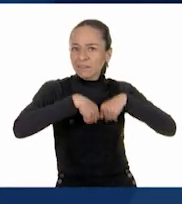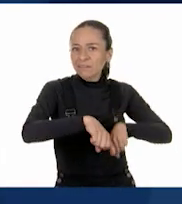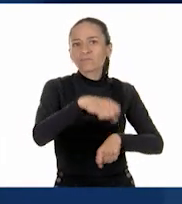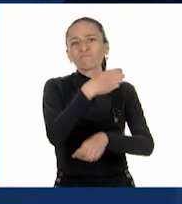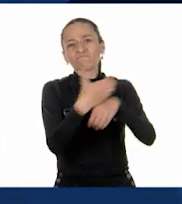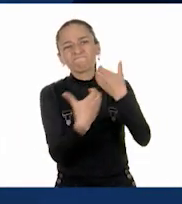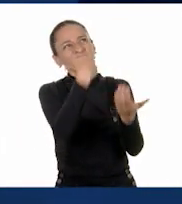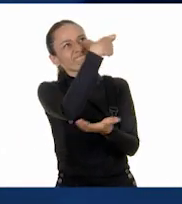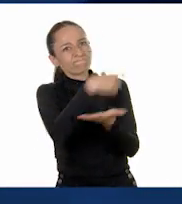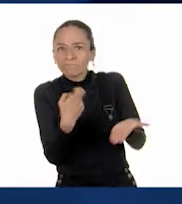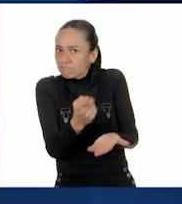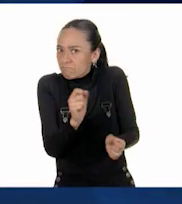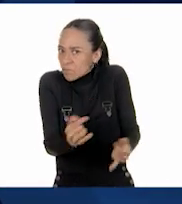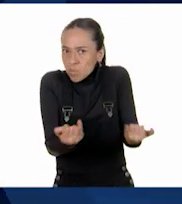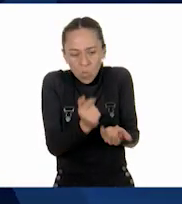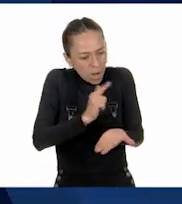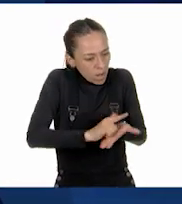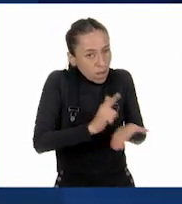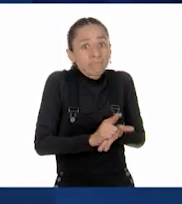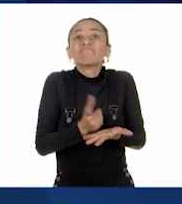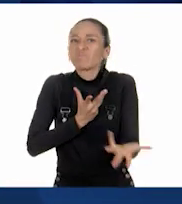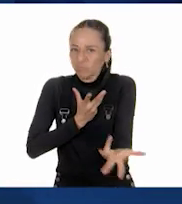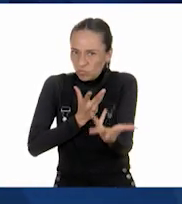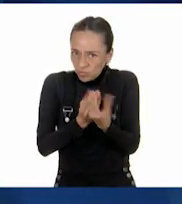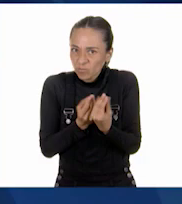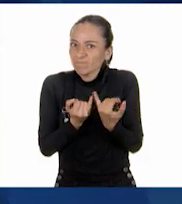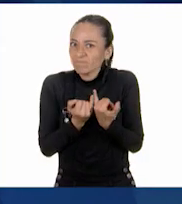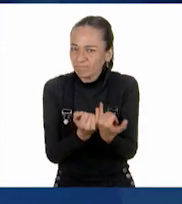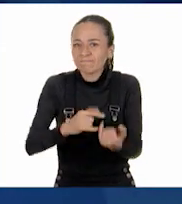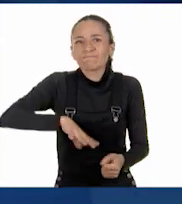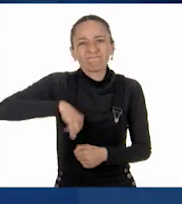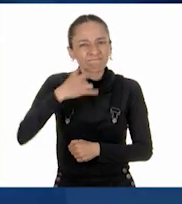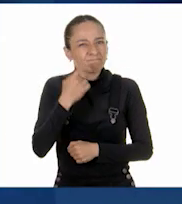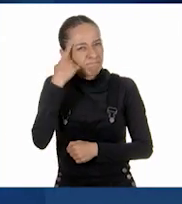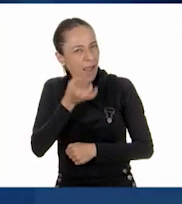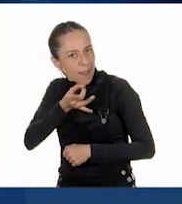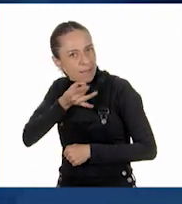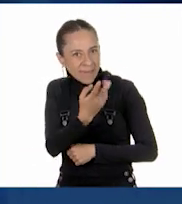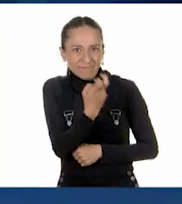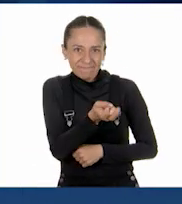Sigamos luchando juntos contra este virus cuidándonos los unos a los otros.